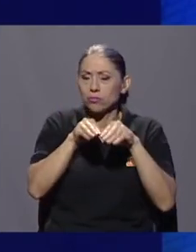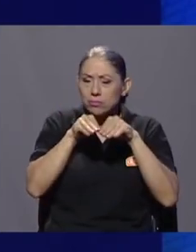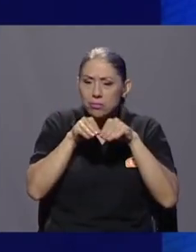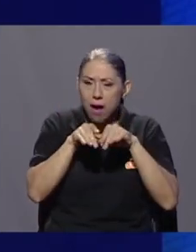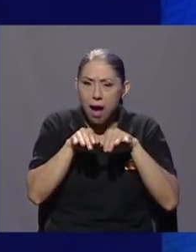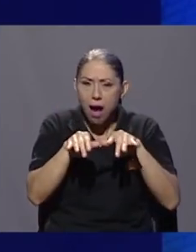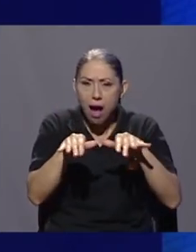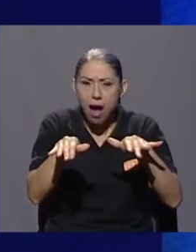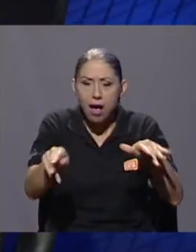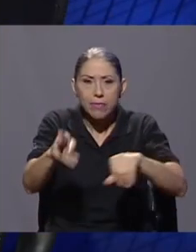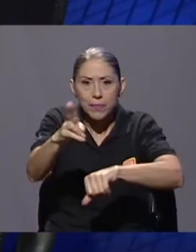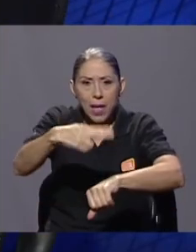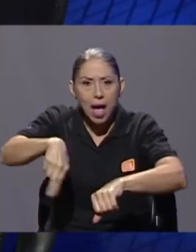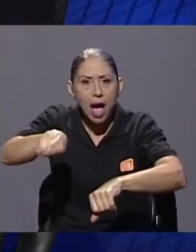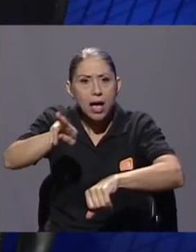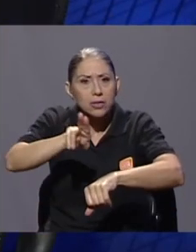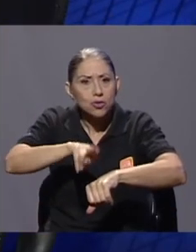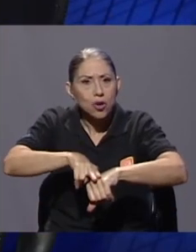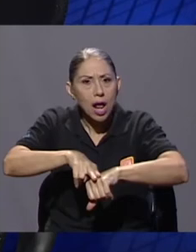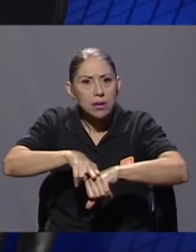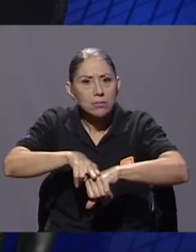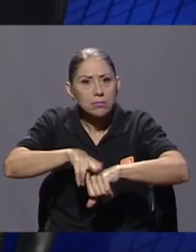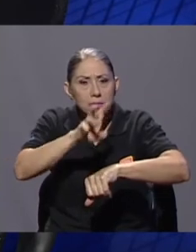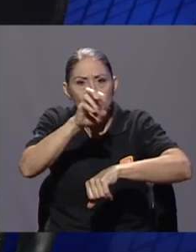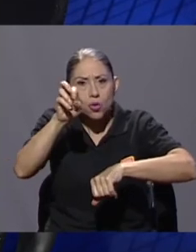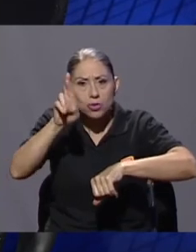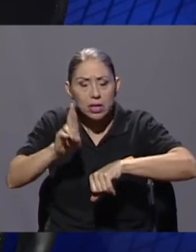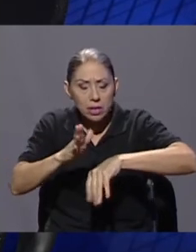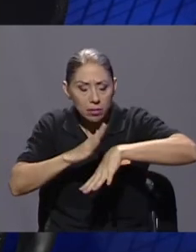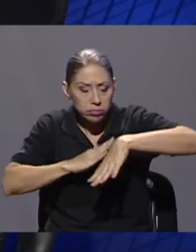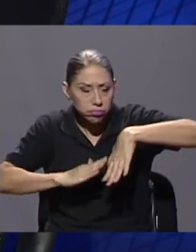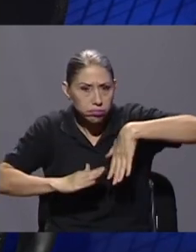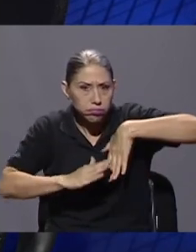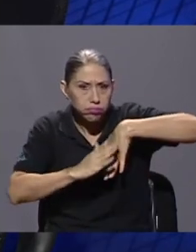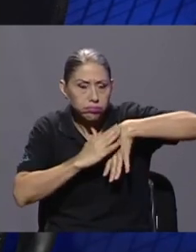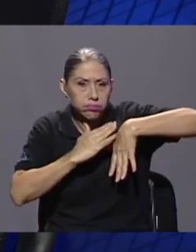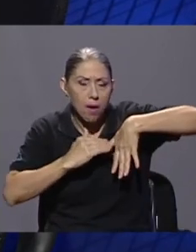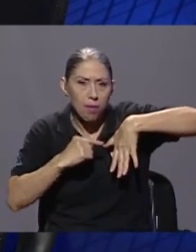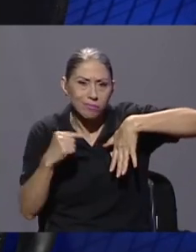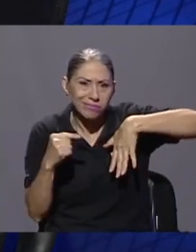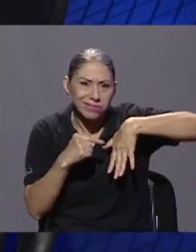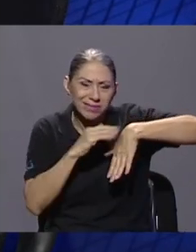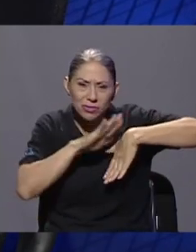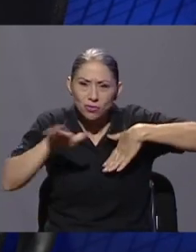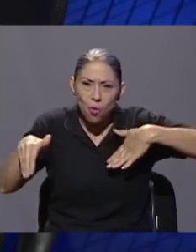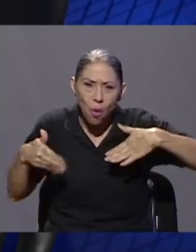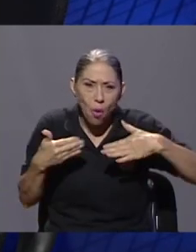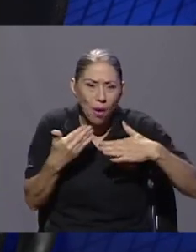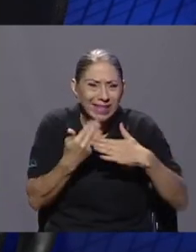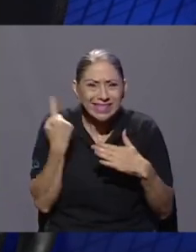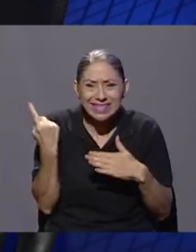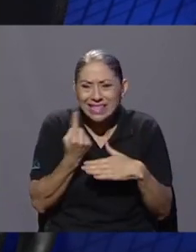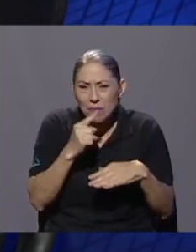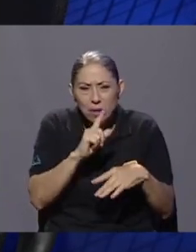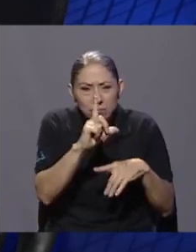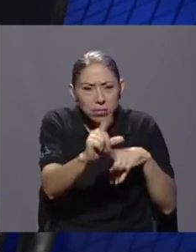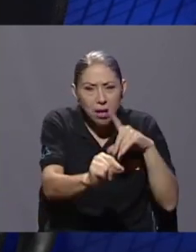muy de los territorios, muy de que las comunidades siempre tienen, entre todos sus pequeños ecosistemas,